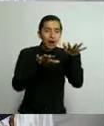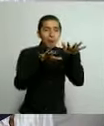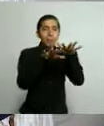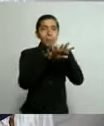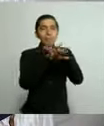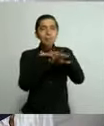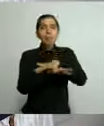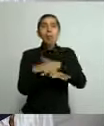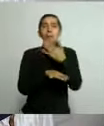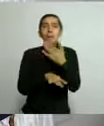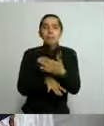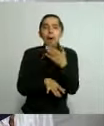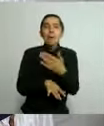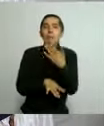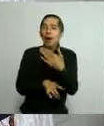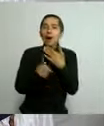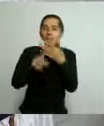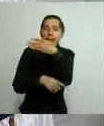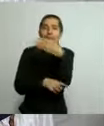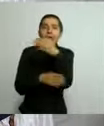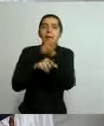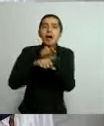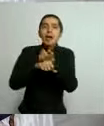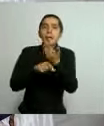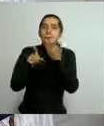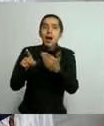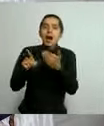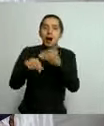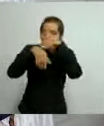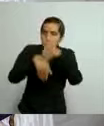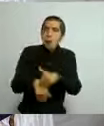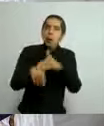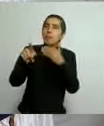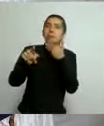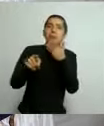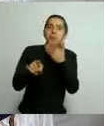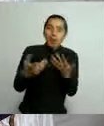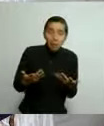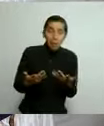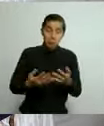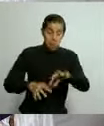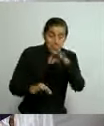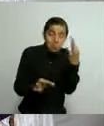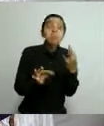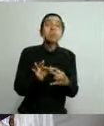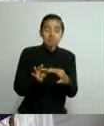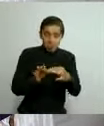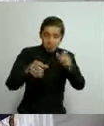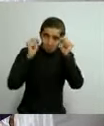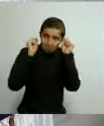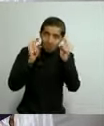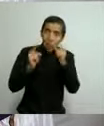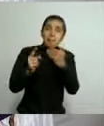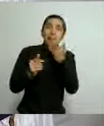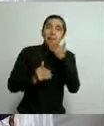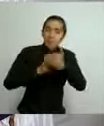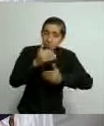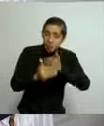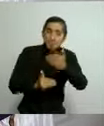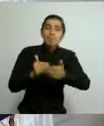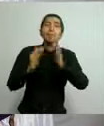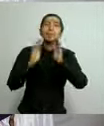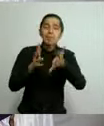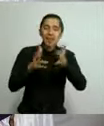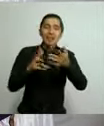porque se han acatado las medidas sanitarias y cumple con los criterios definidos para iniciar